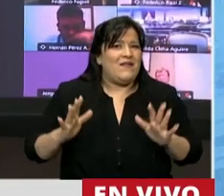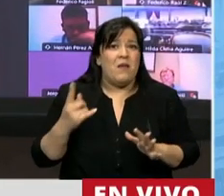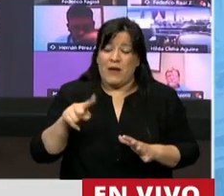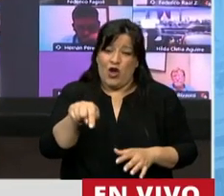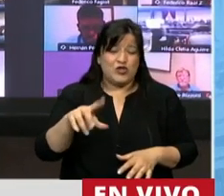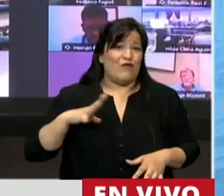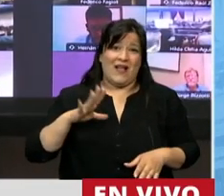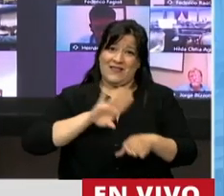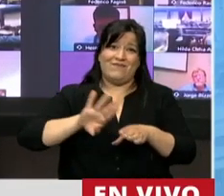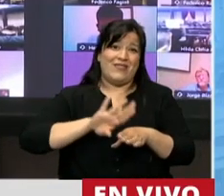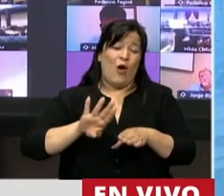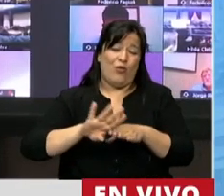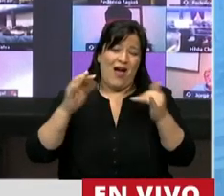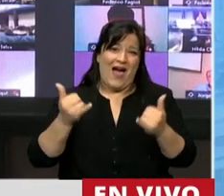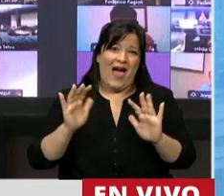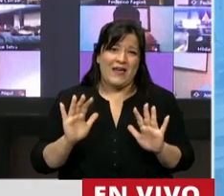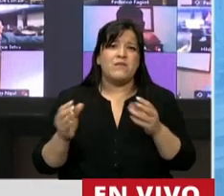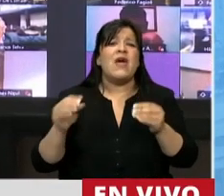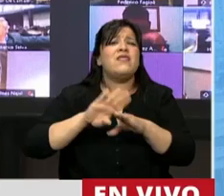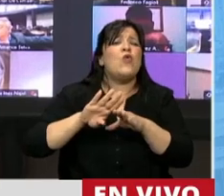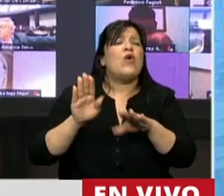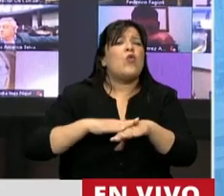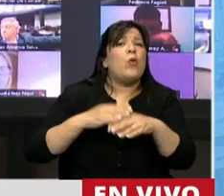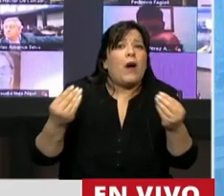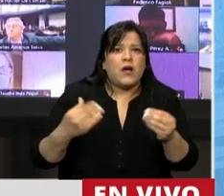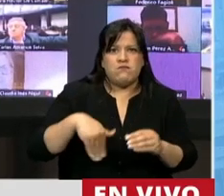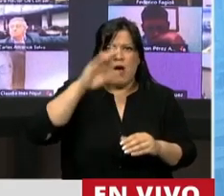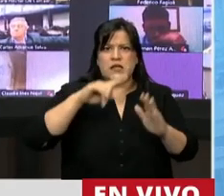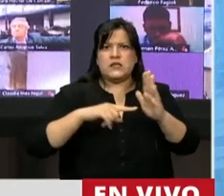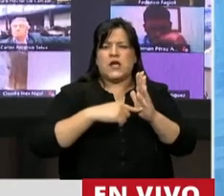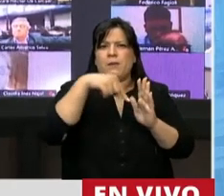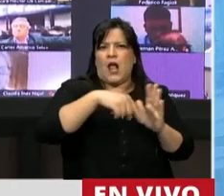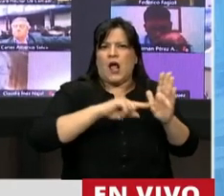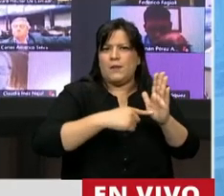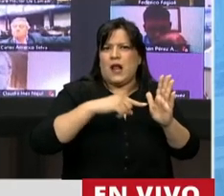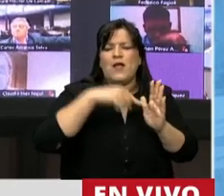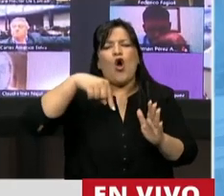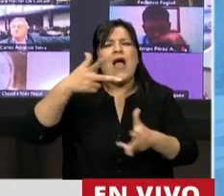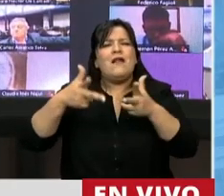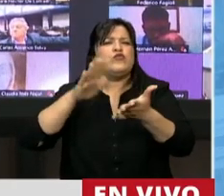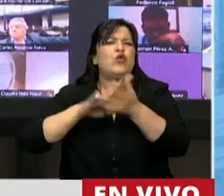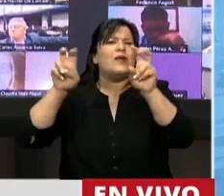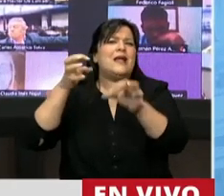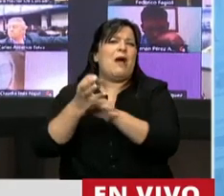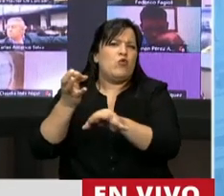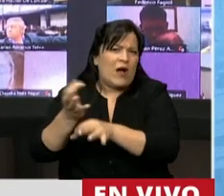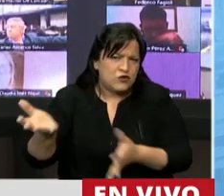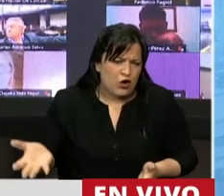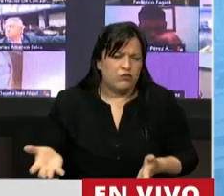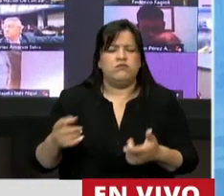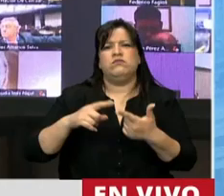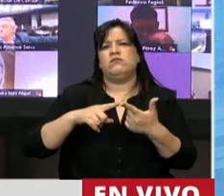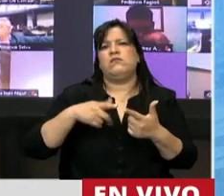y está pendiente por esa visión centralista, unitaria. Hoy se habló de educación, se habló